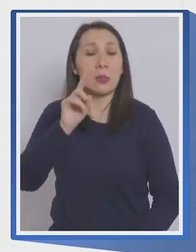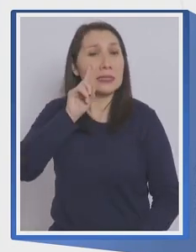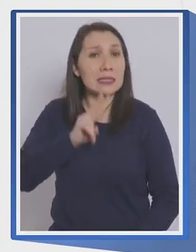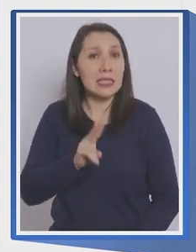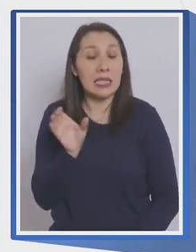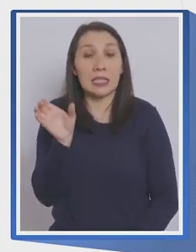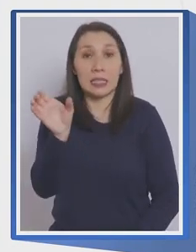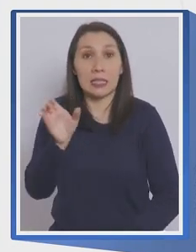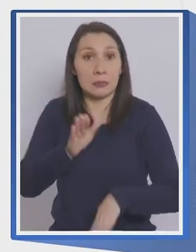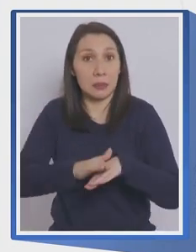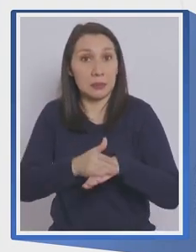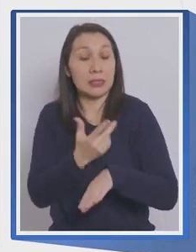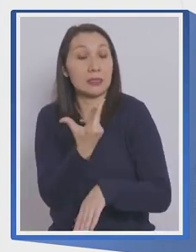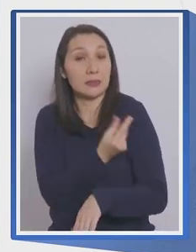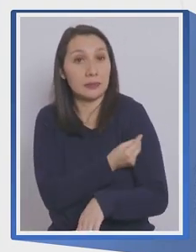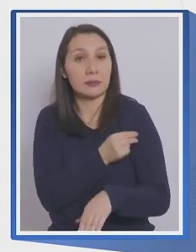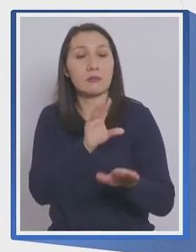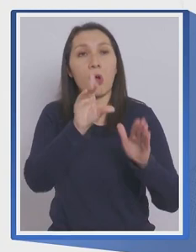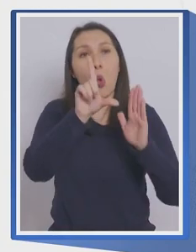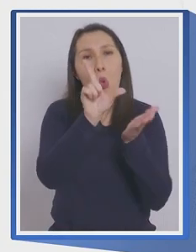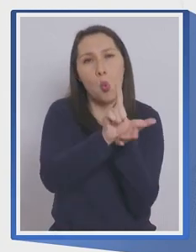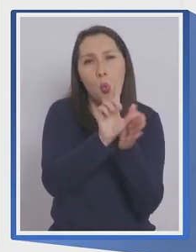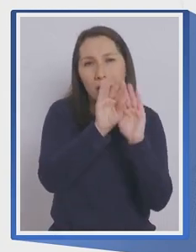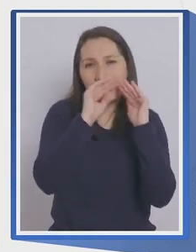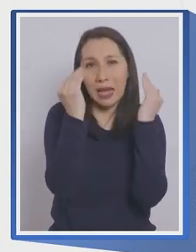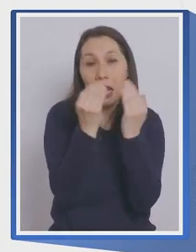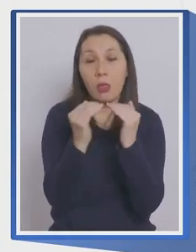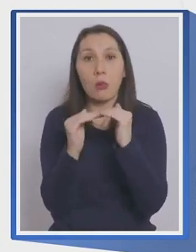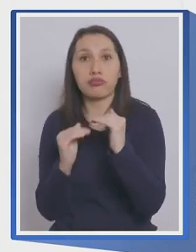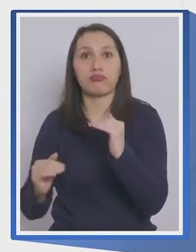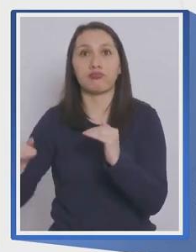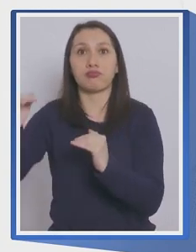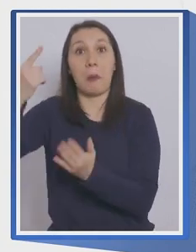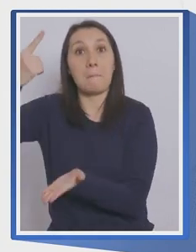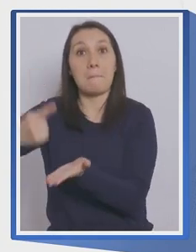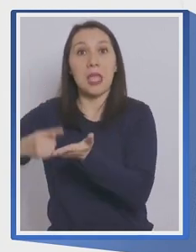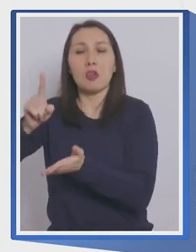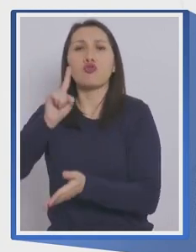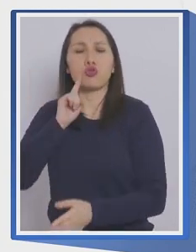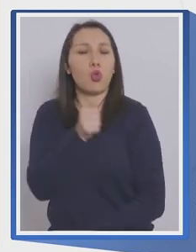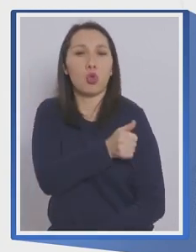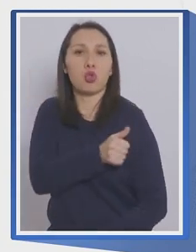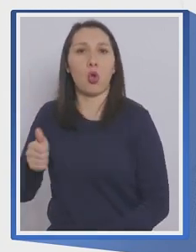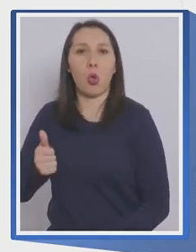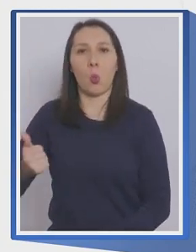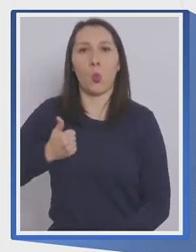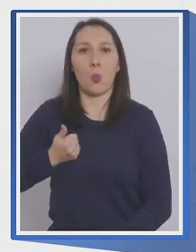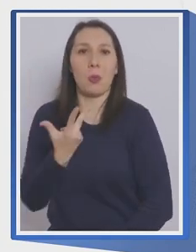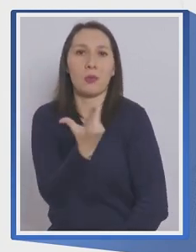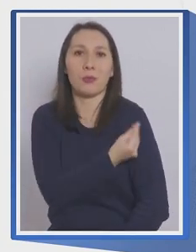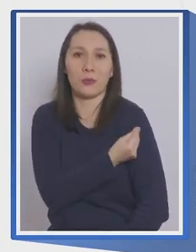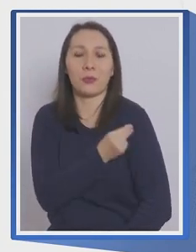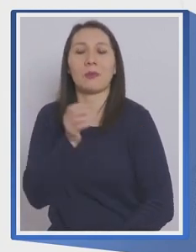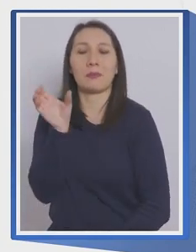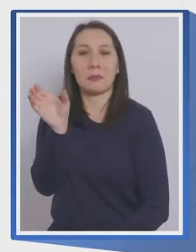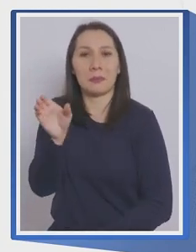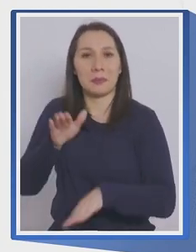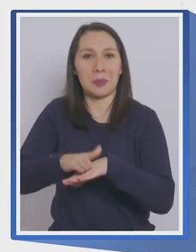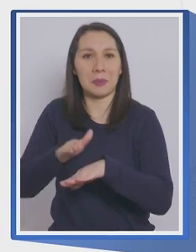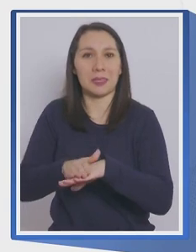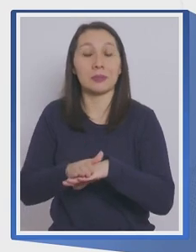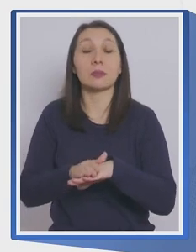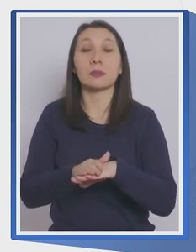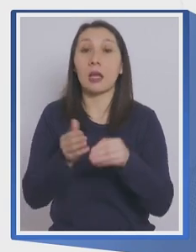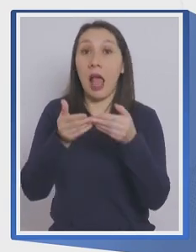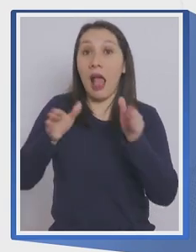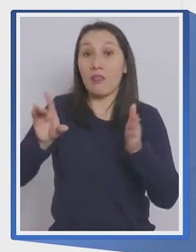pase de movilidad en espacios cerrados. Aforo que sube a 1.000 personas en caso de que todos cuenten con su pase. En espacios abiertos,